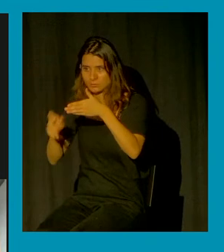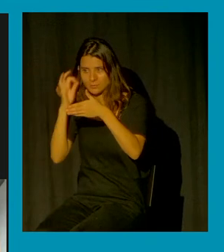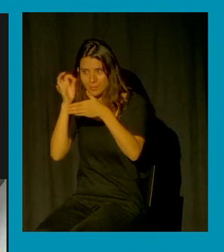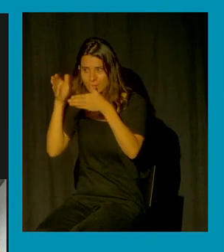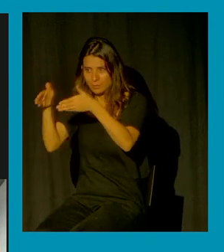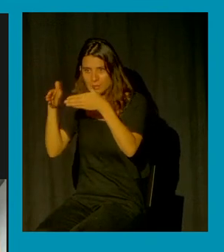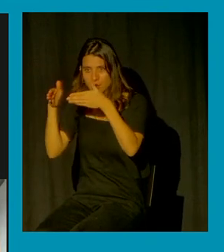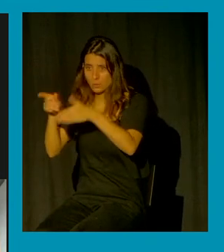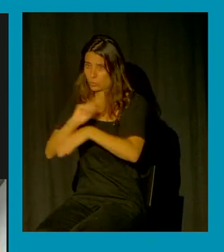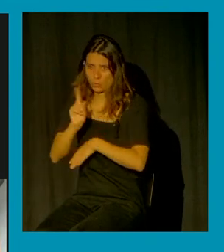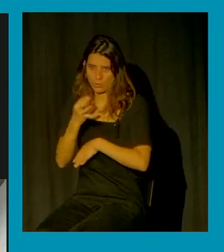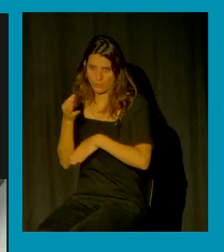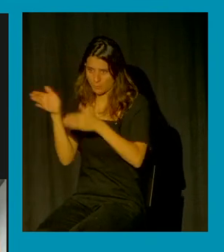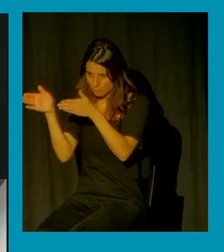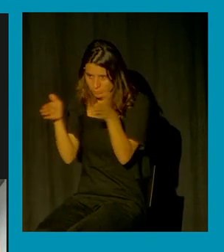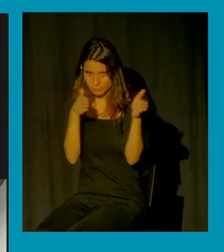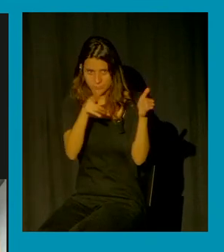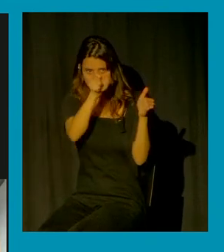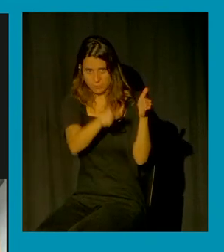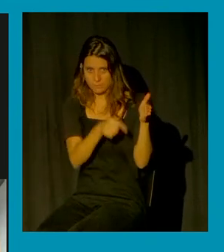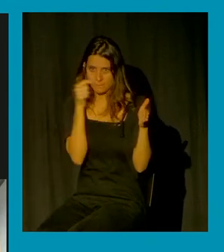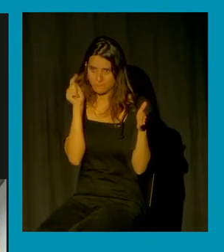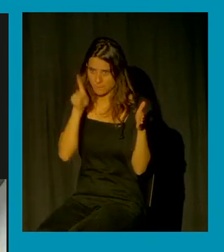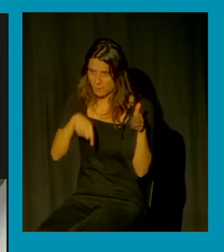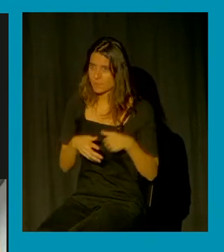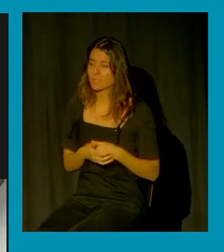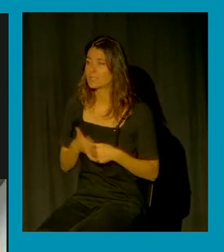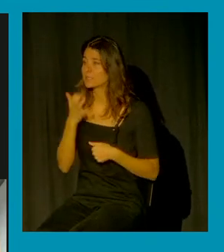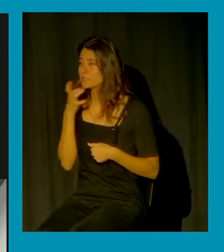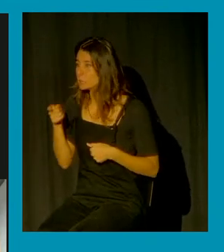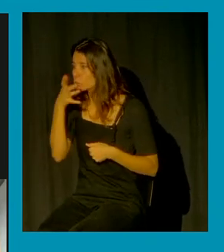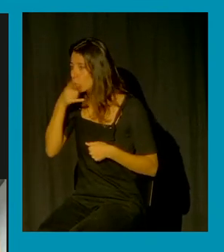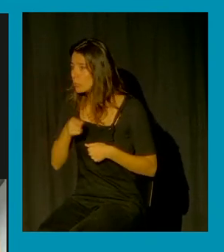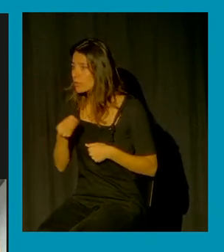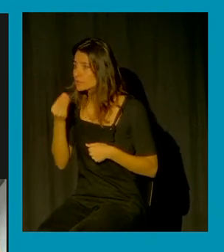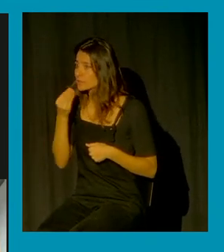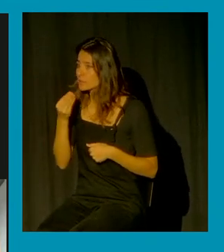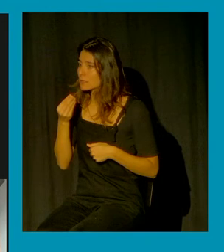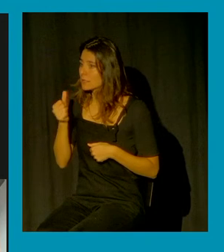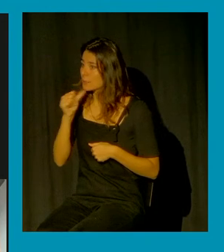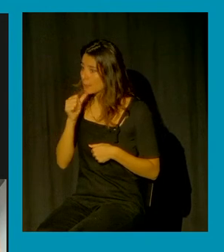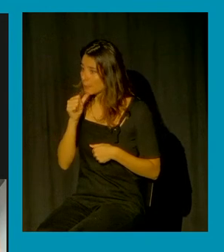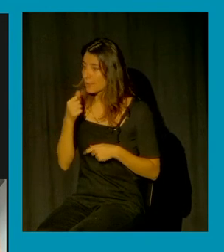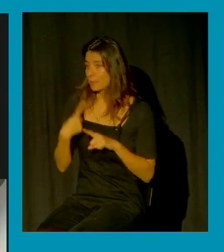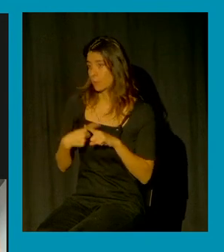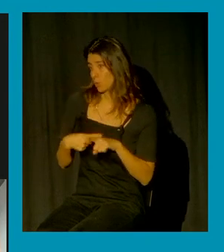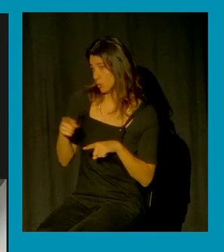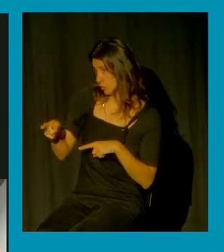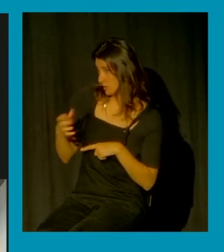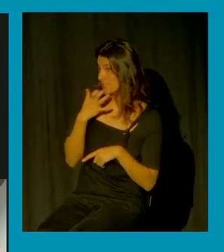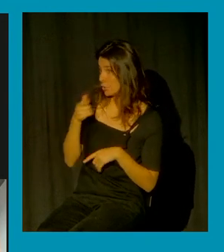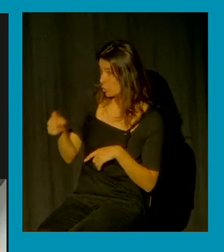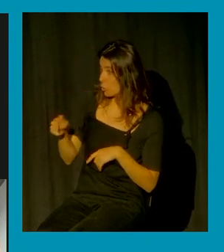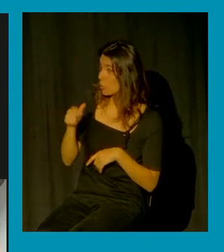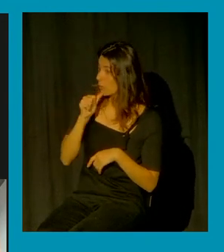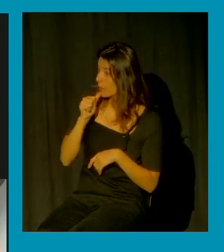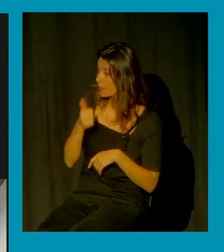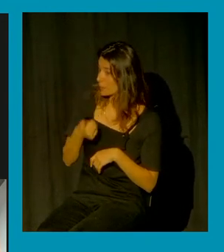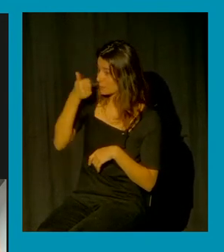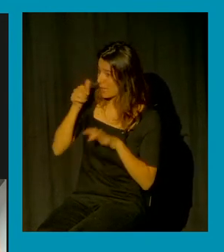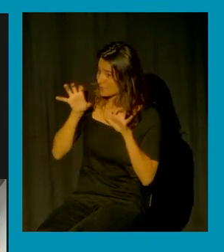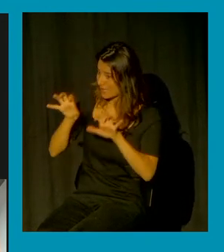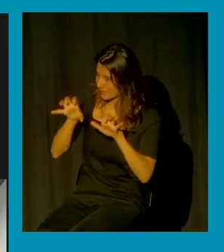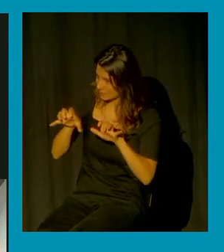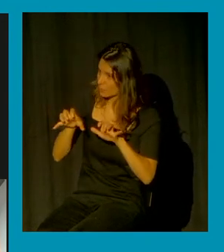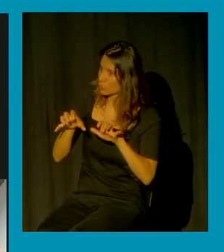ellos si no puedes beber porque está constatado que cuando bebéis agredís y eres el doble de agresor entonces eres tú